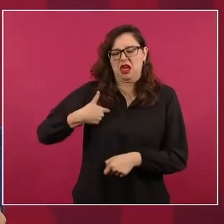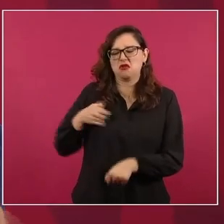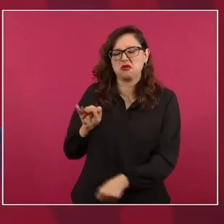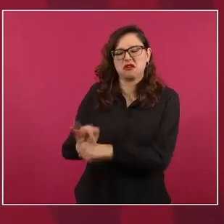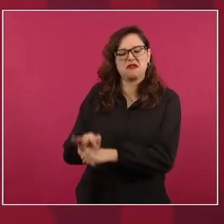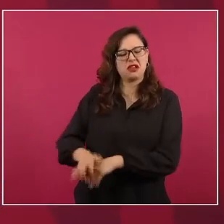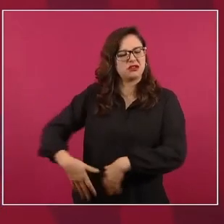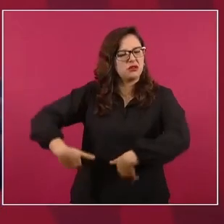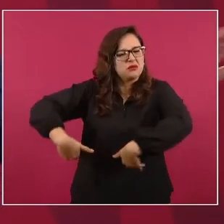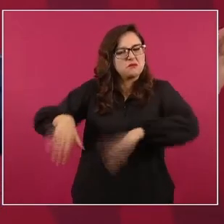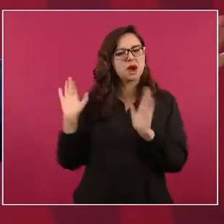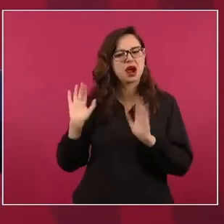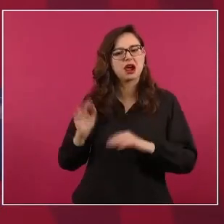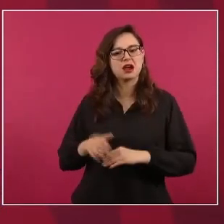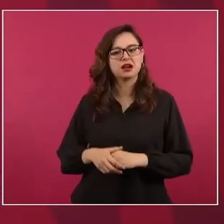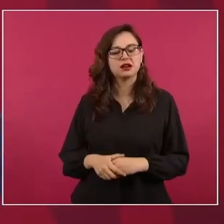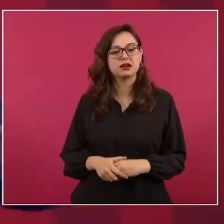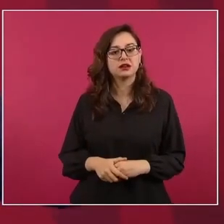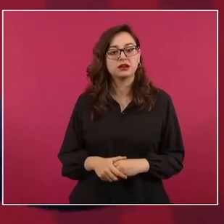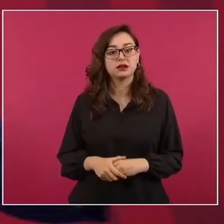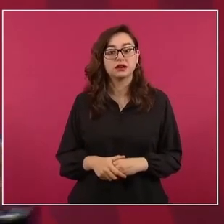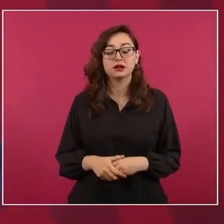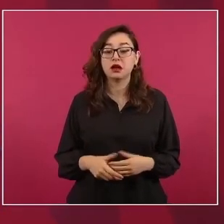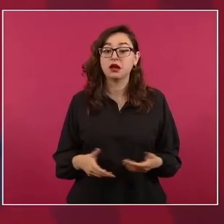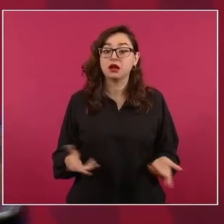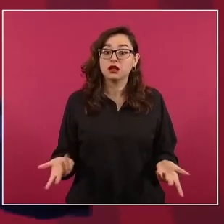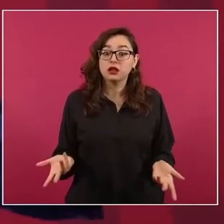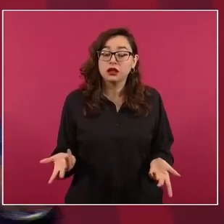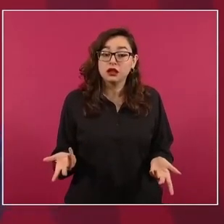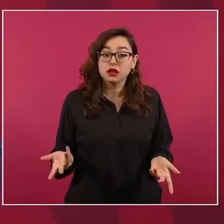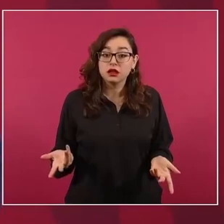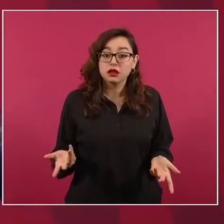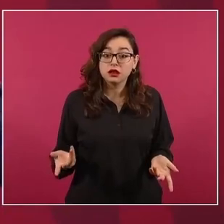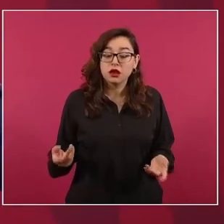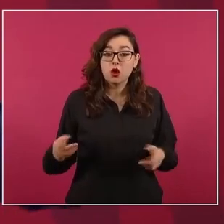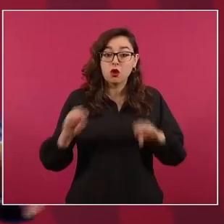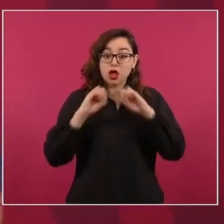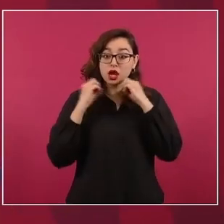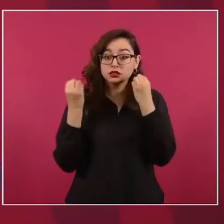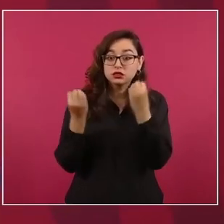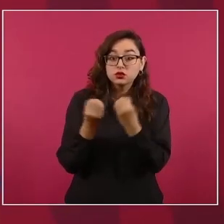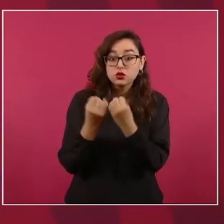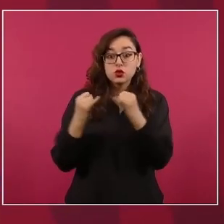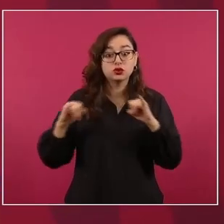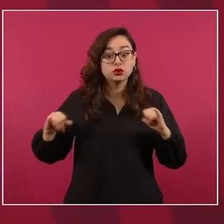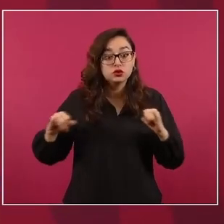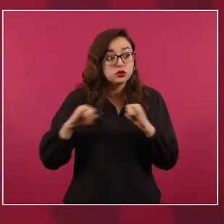Y ahí no había nadie que cuestionara.